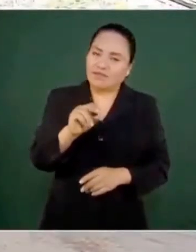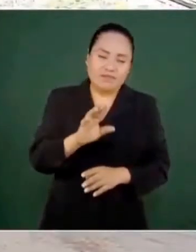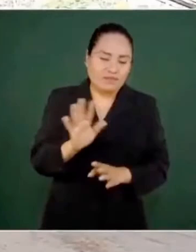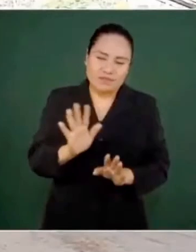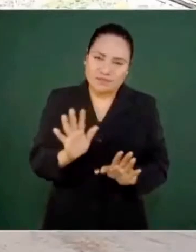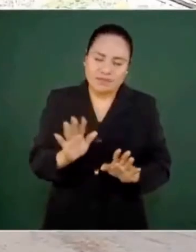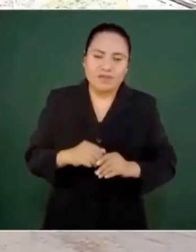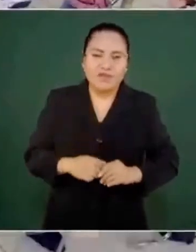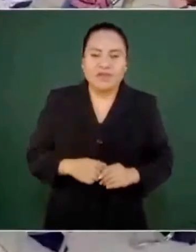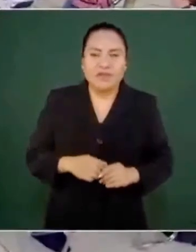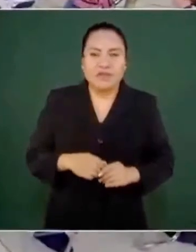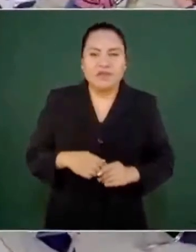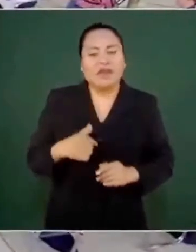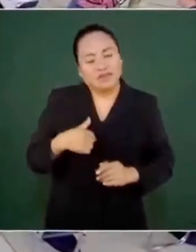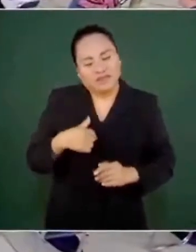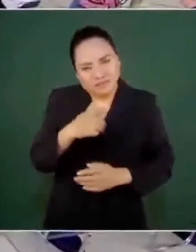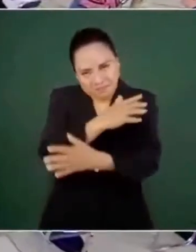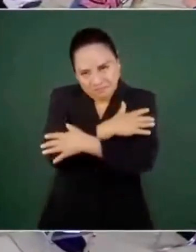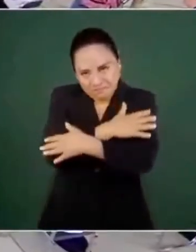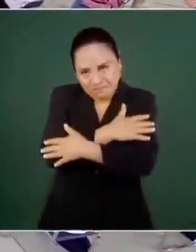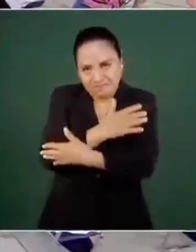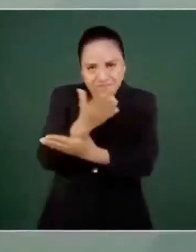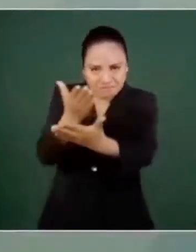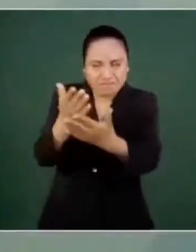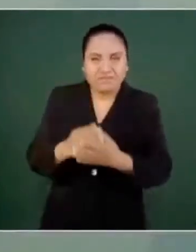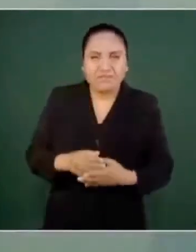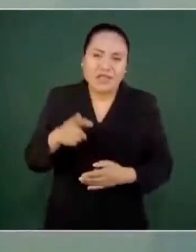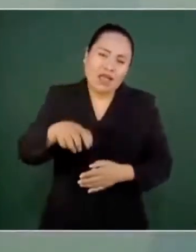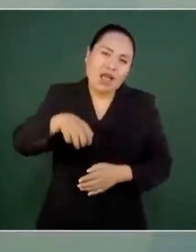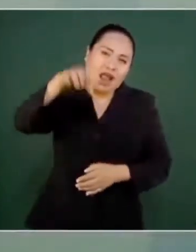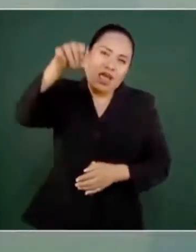Que hasta le mando un abrazo, que ya está grande, como yo.